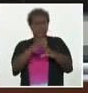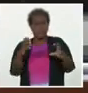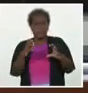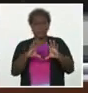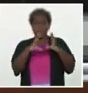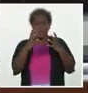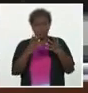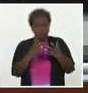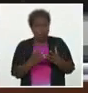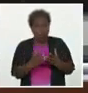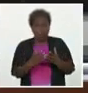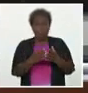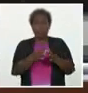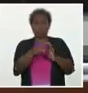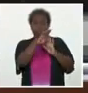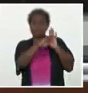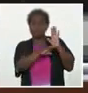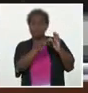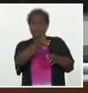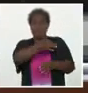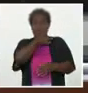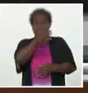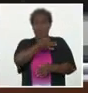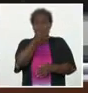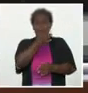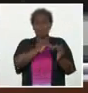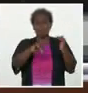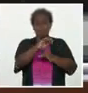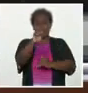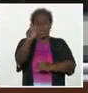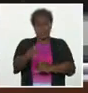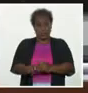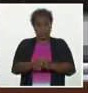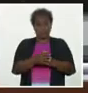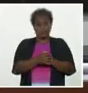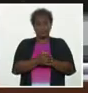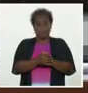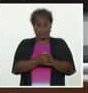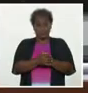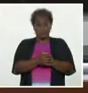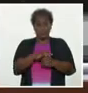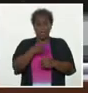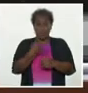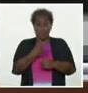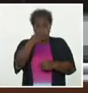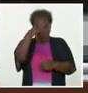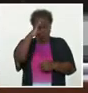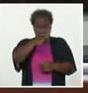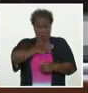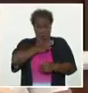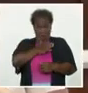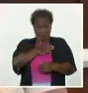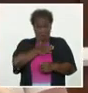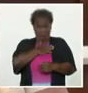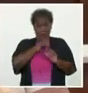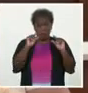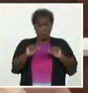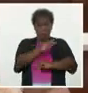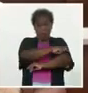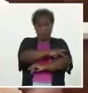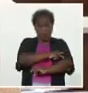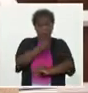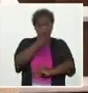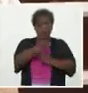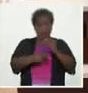los argumentos que explicó el ministro, porque nosotros somos uno de los pocos que podemos hacer esto en el mundo y además lo podemos